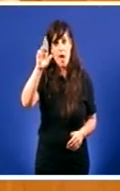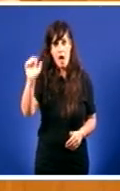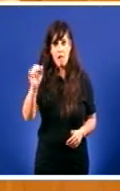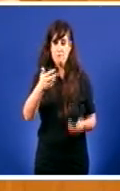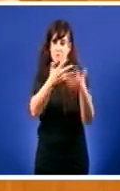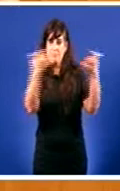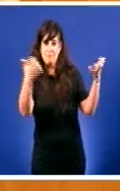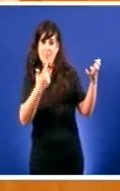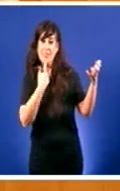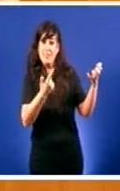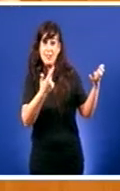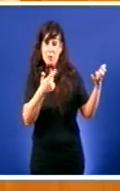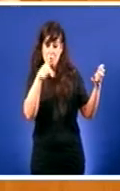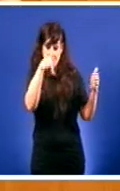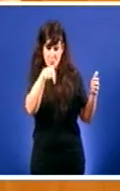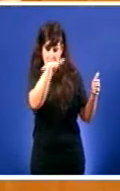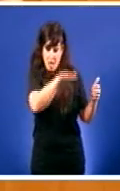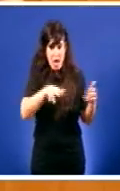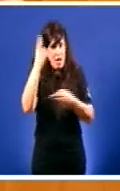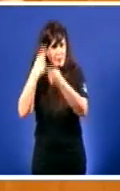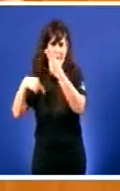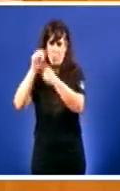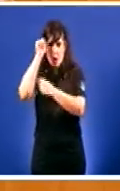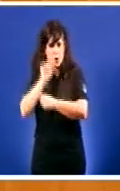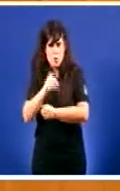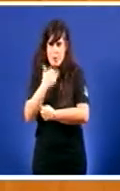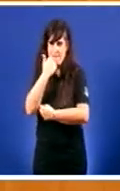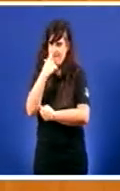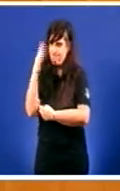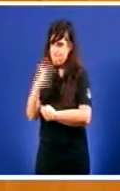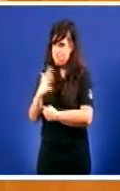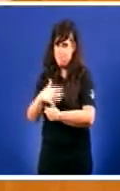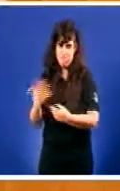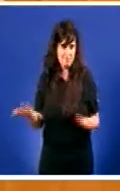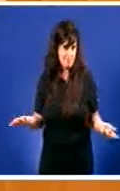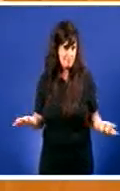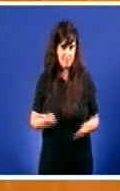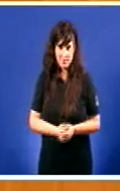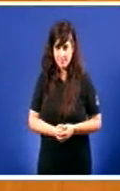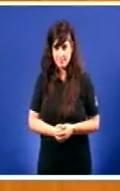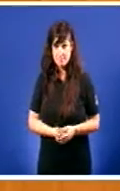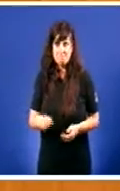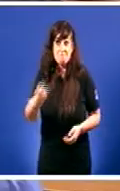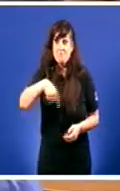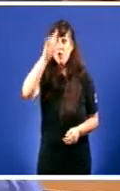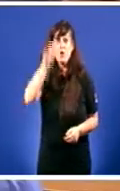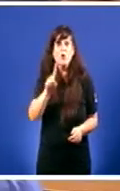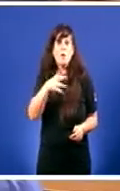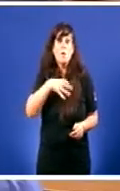cheira mal na deputación de Ourense Non sabemos se se aparece a